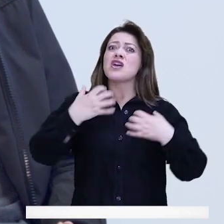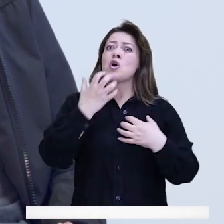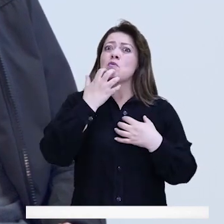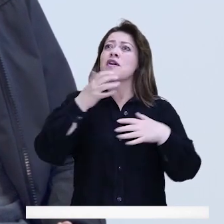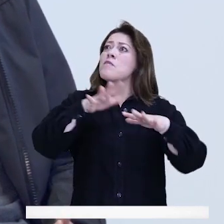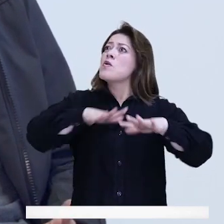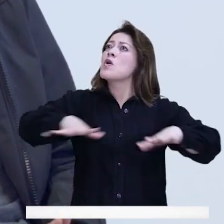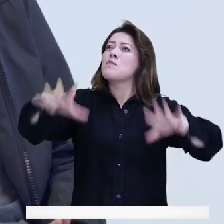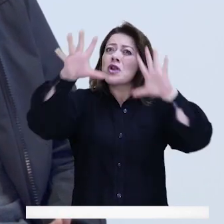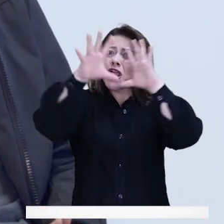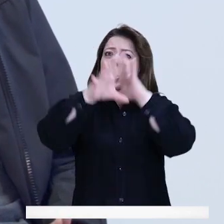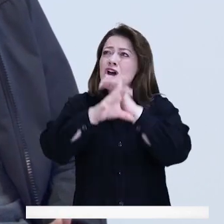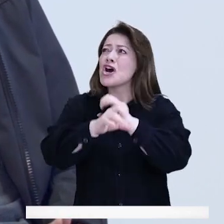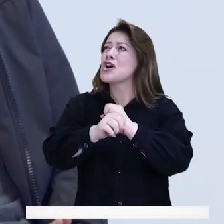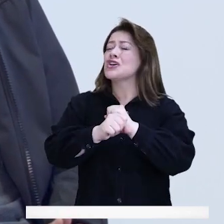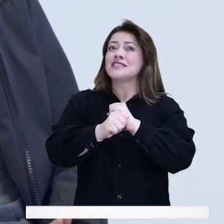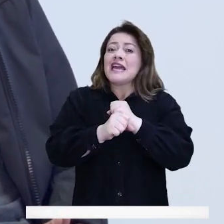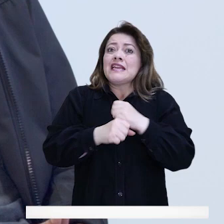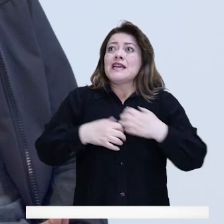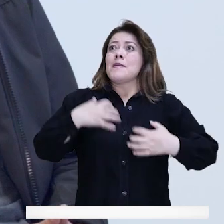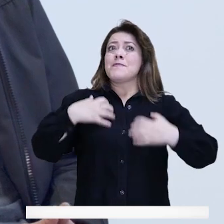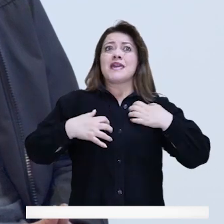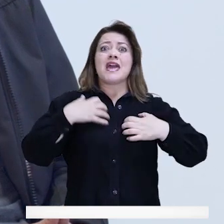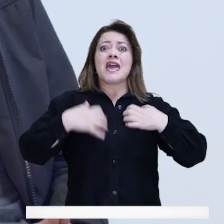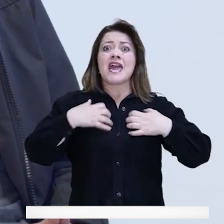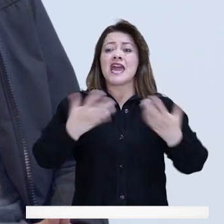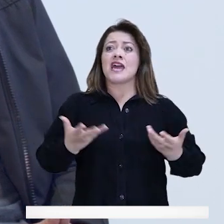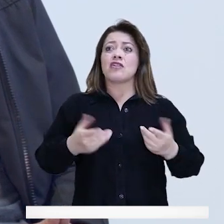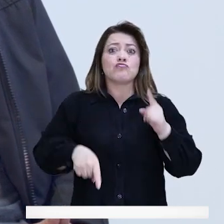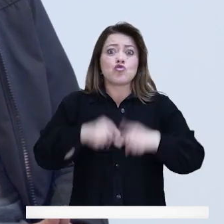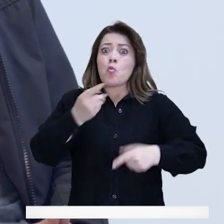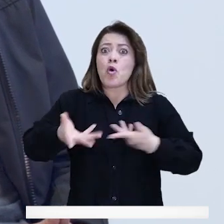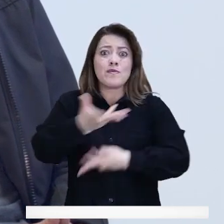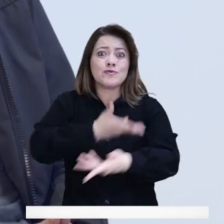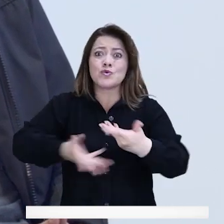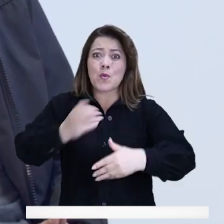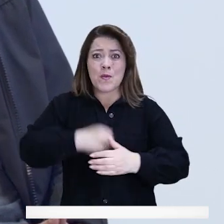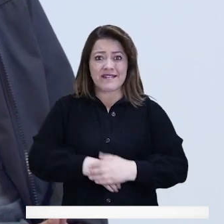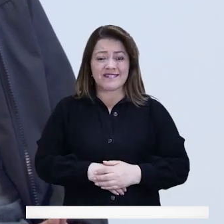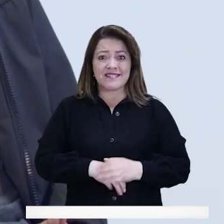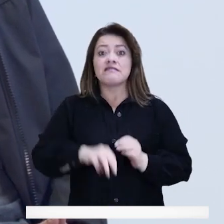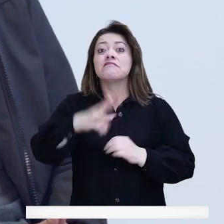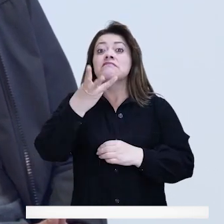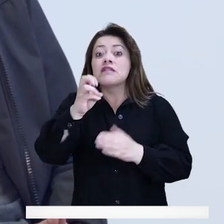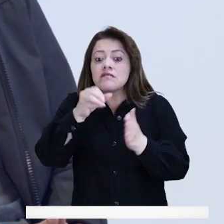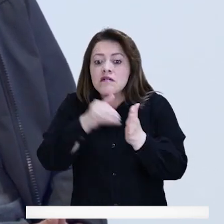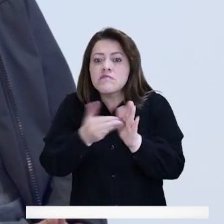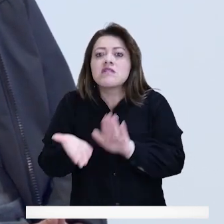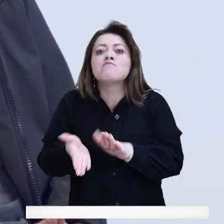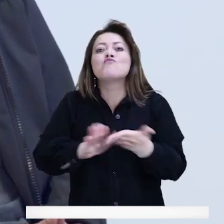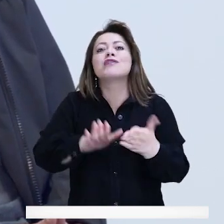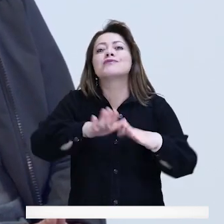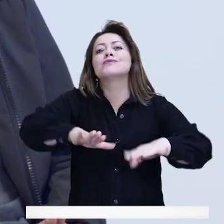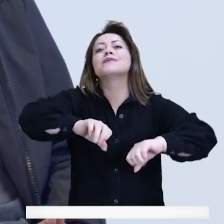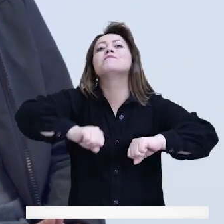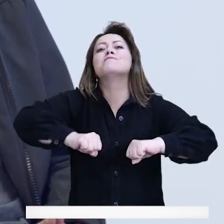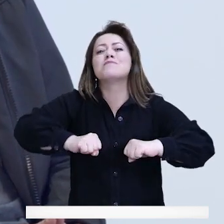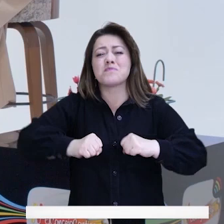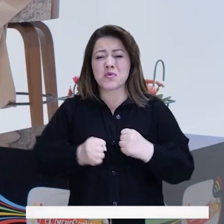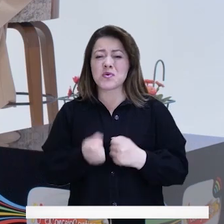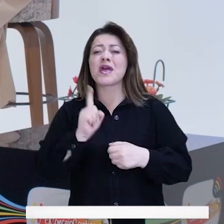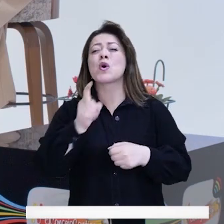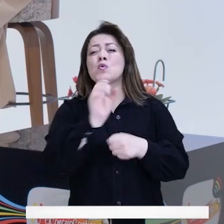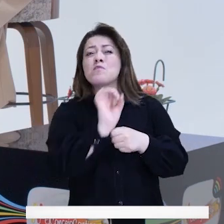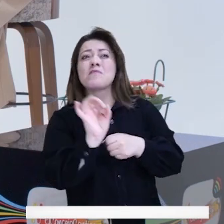oscuridad de la ciudad, el irnos temprano, el no poder compartir, el que hayamos tenido casi 30 mil muertos en Bogotá